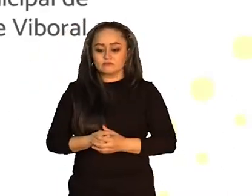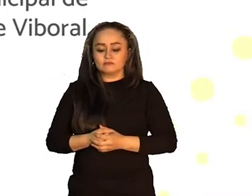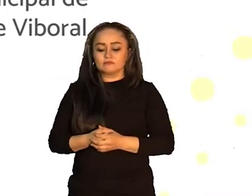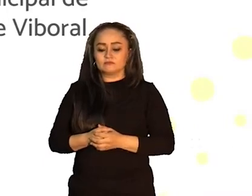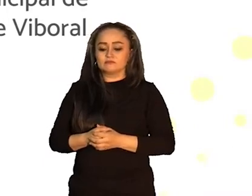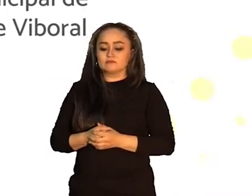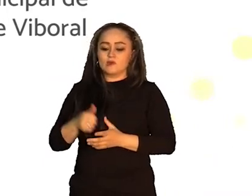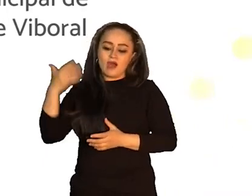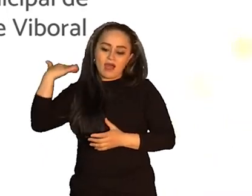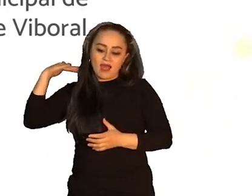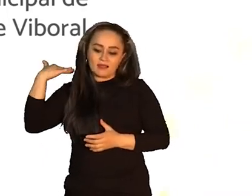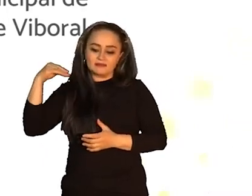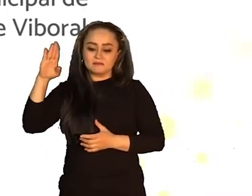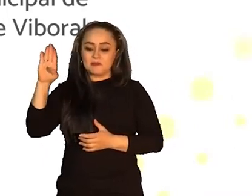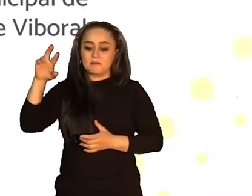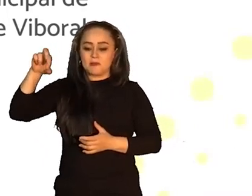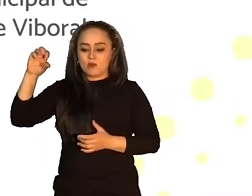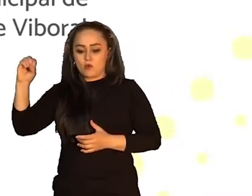Andes BPO